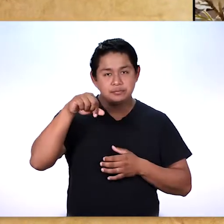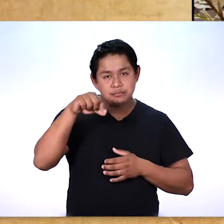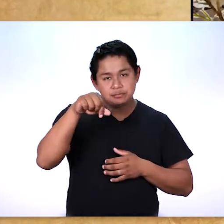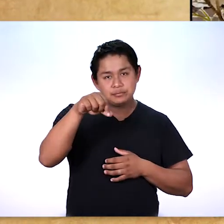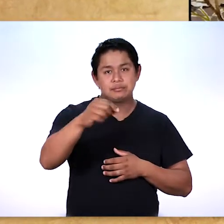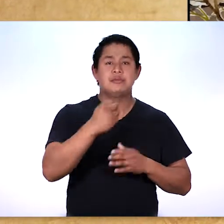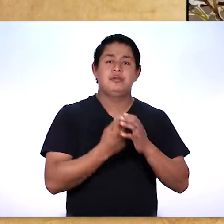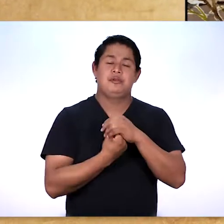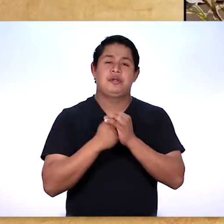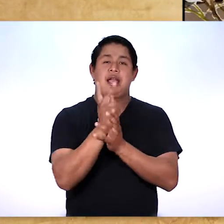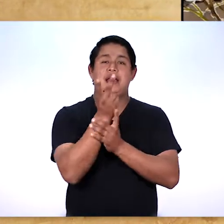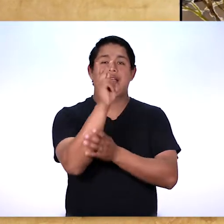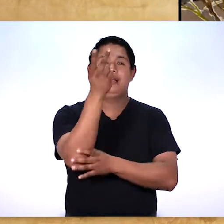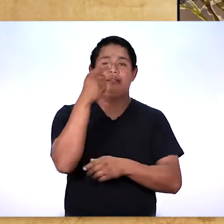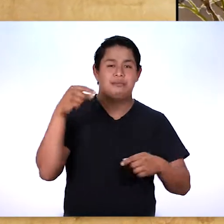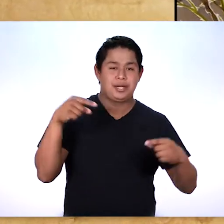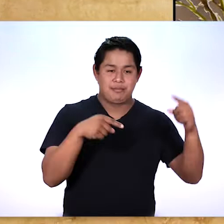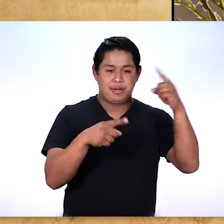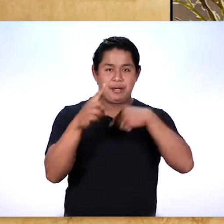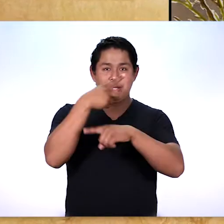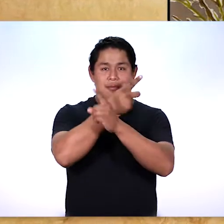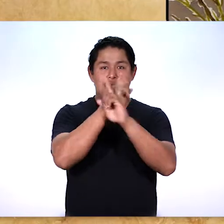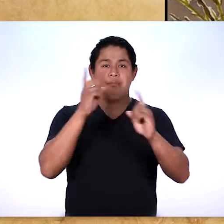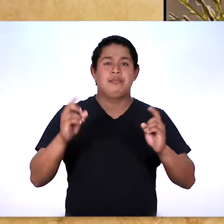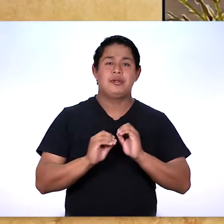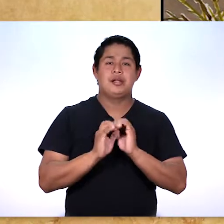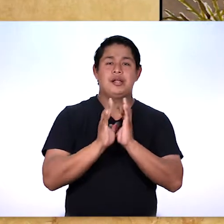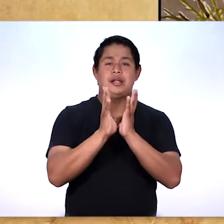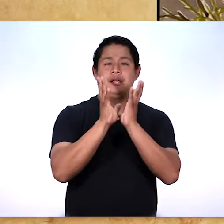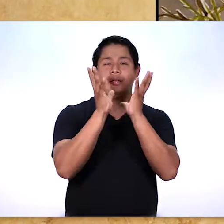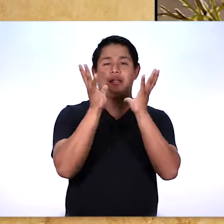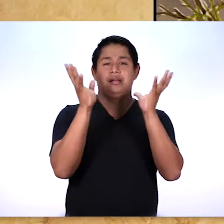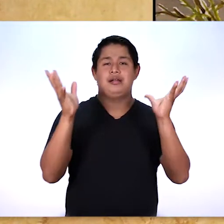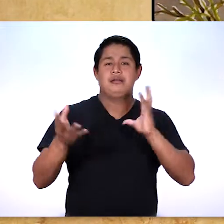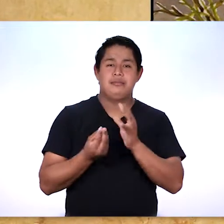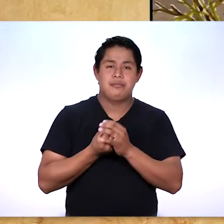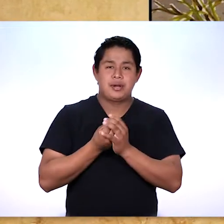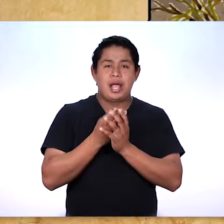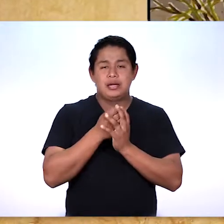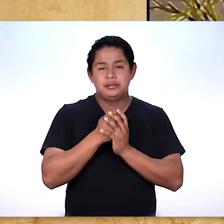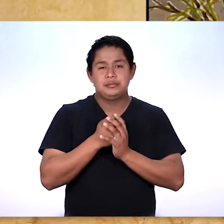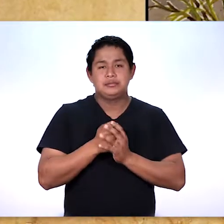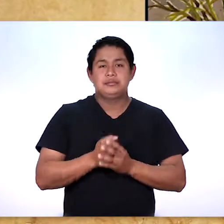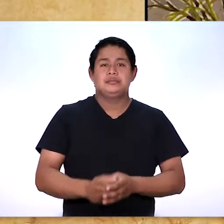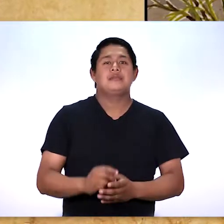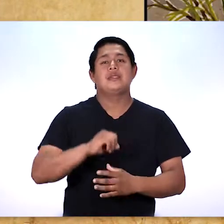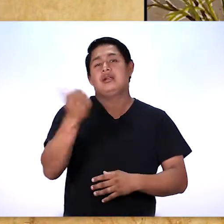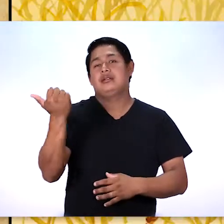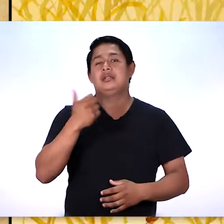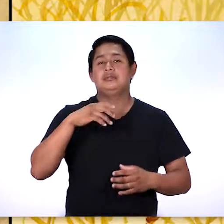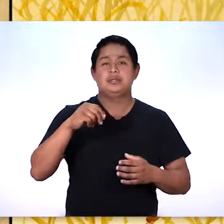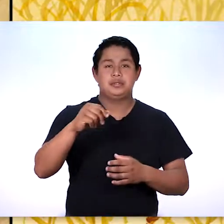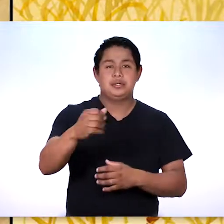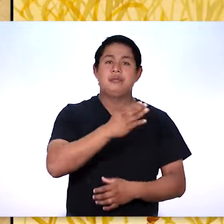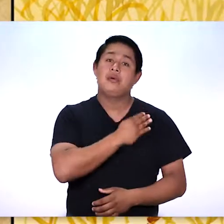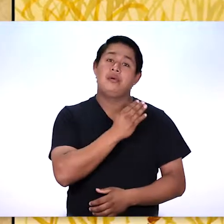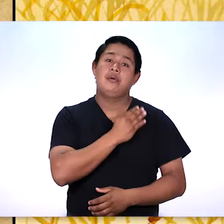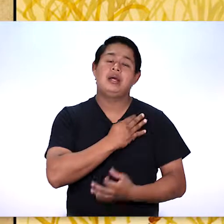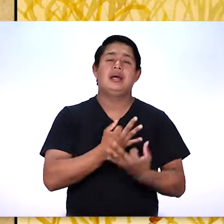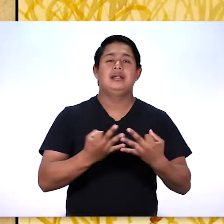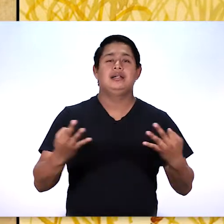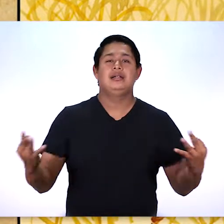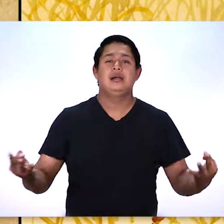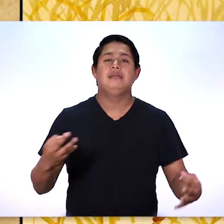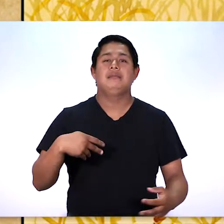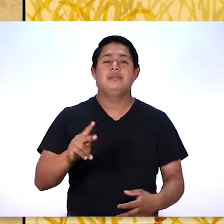Otra parte de la semilla cayó entre espinos, y los espinos crecieron y la ahogaron. Pero otra parte